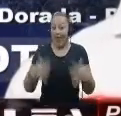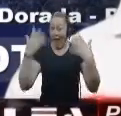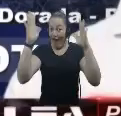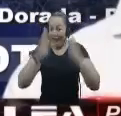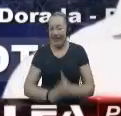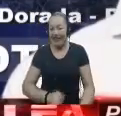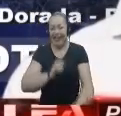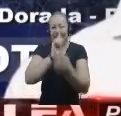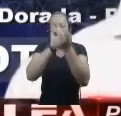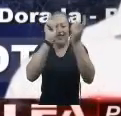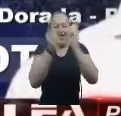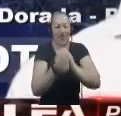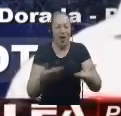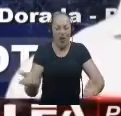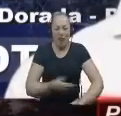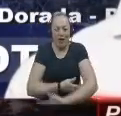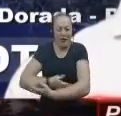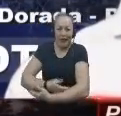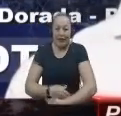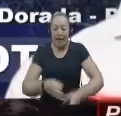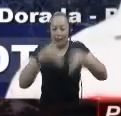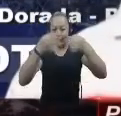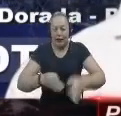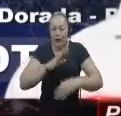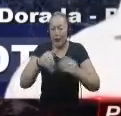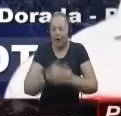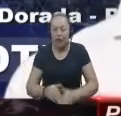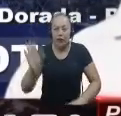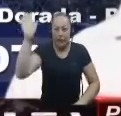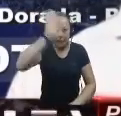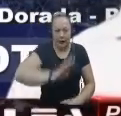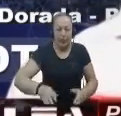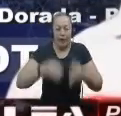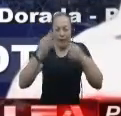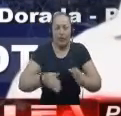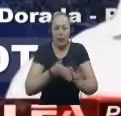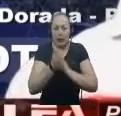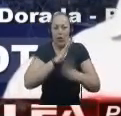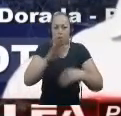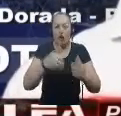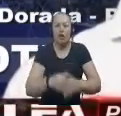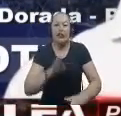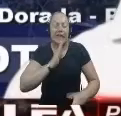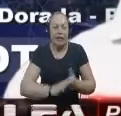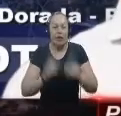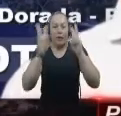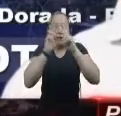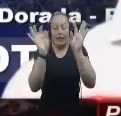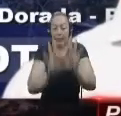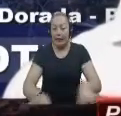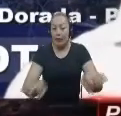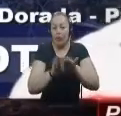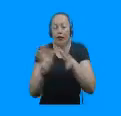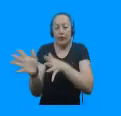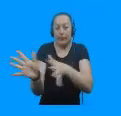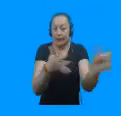encuentro de maternidad segura La territorial de salud de Caldas brindó la capacitación Para estos temas tan importantes